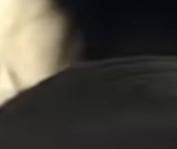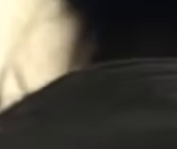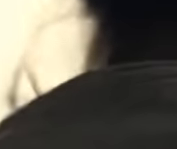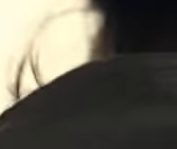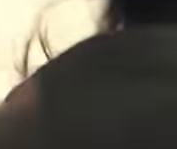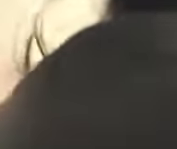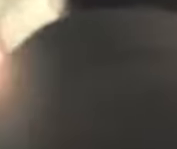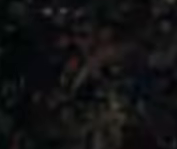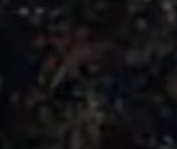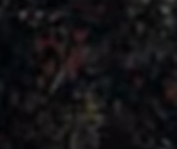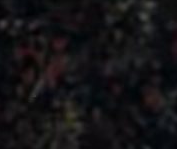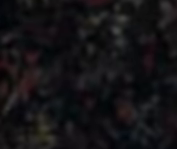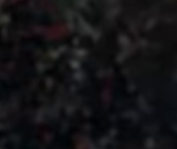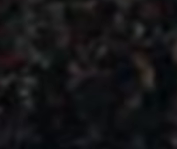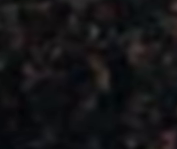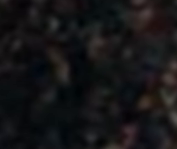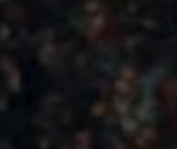todo cuenta